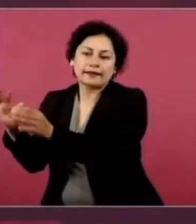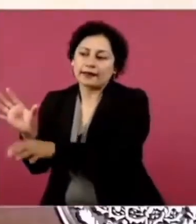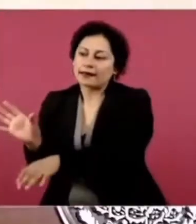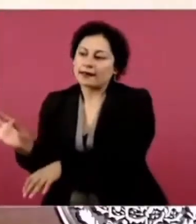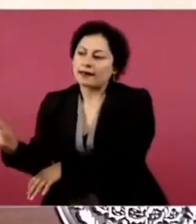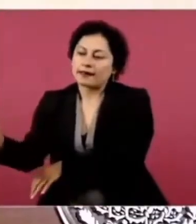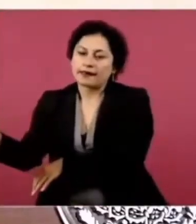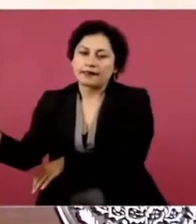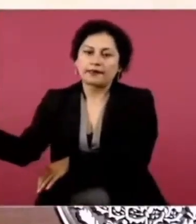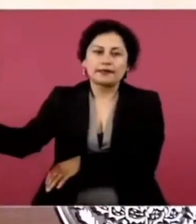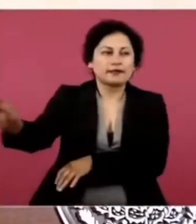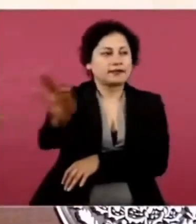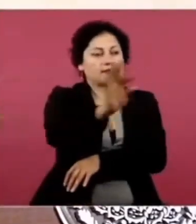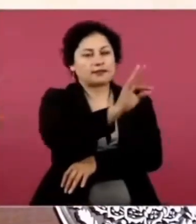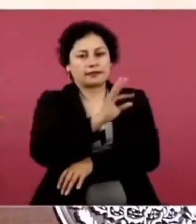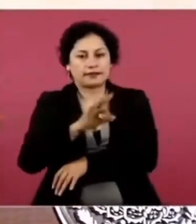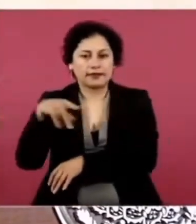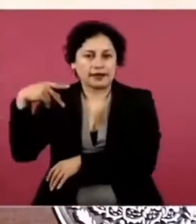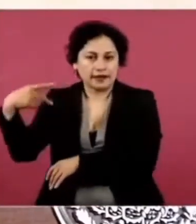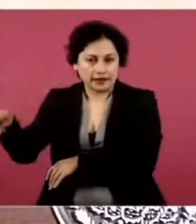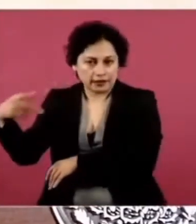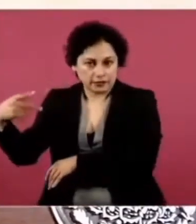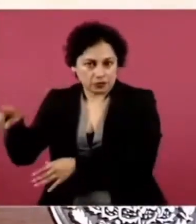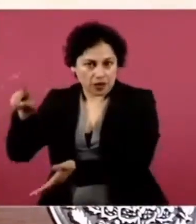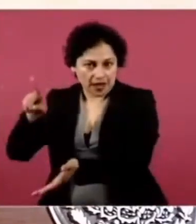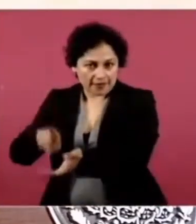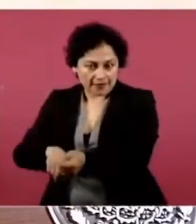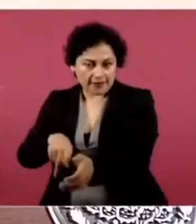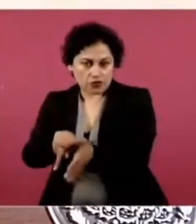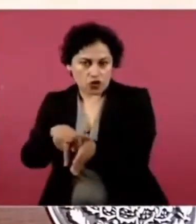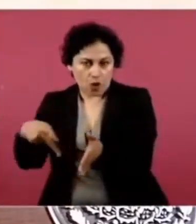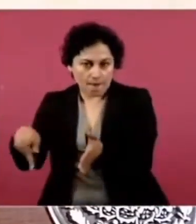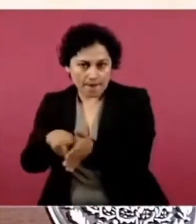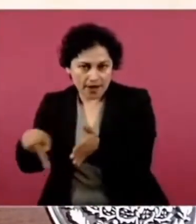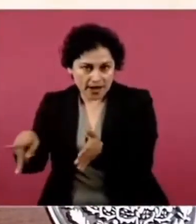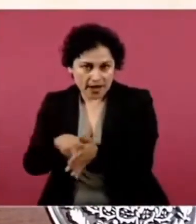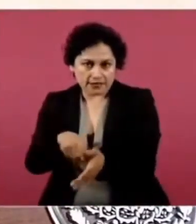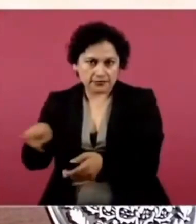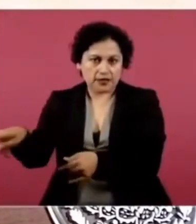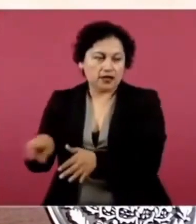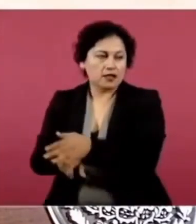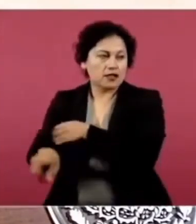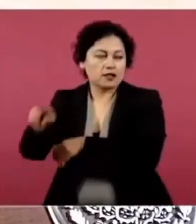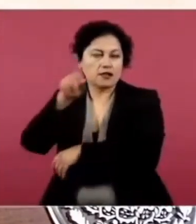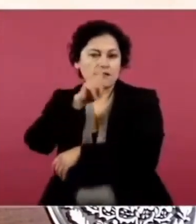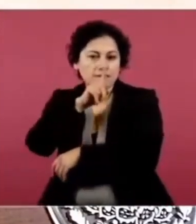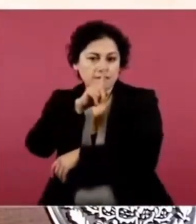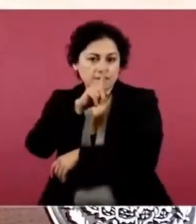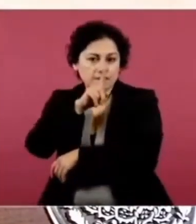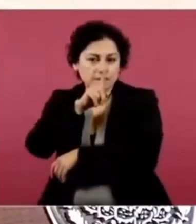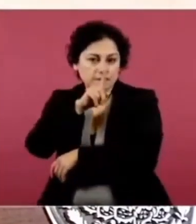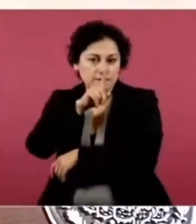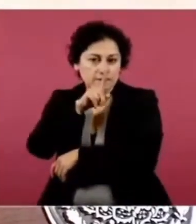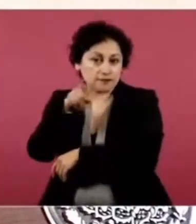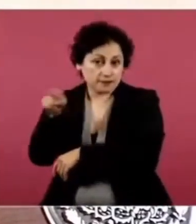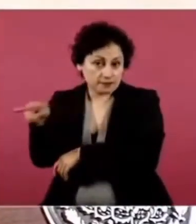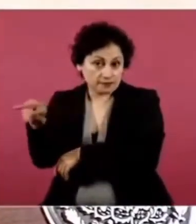Oficiosos. De la prensa vendida o alquilada. Ahí están.